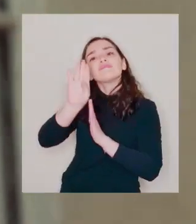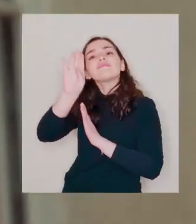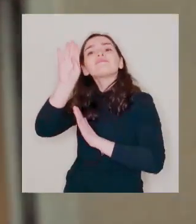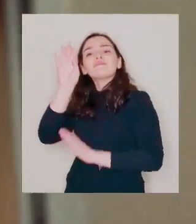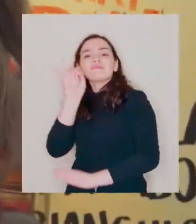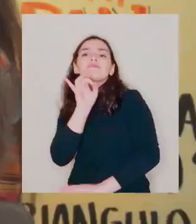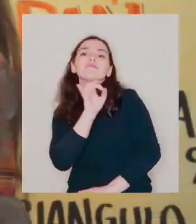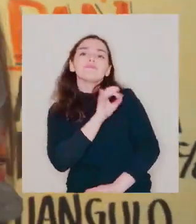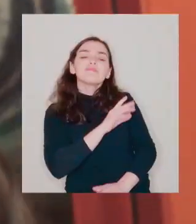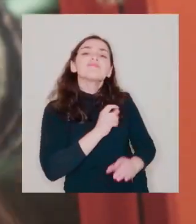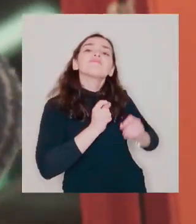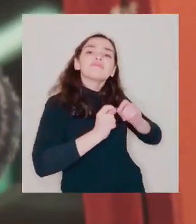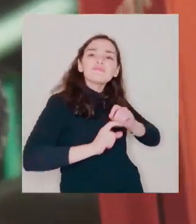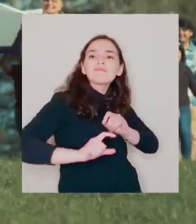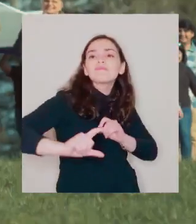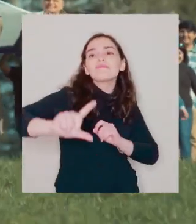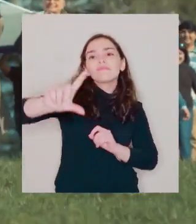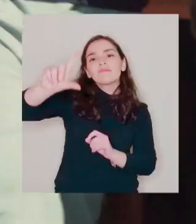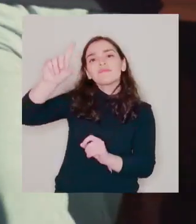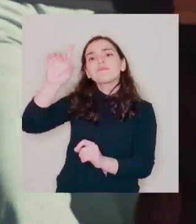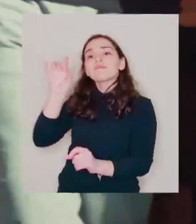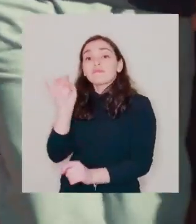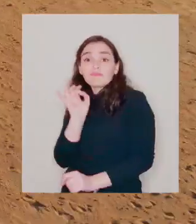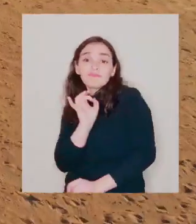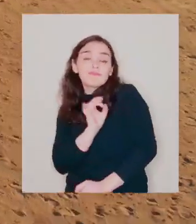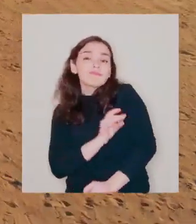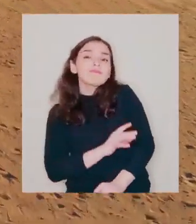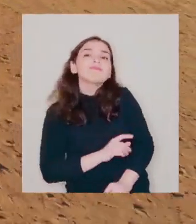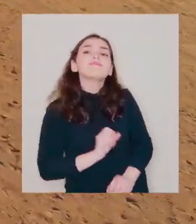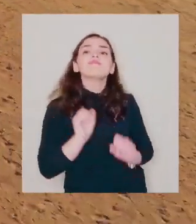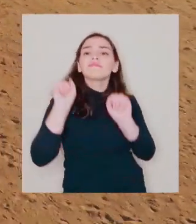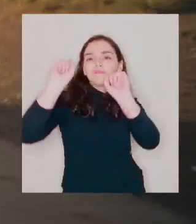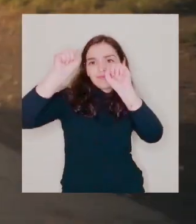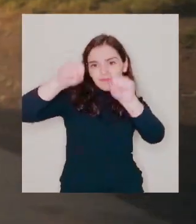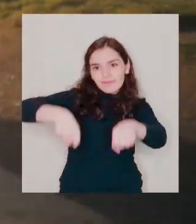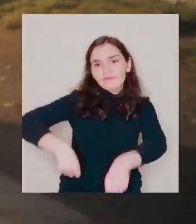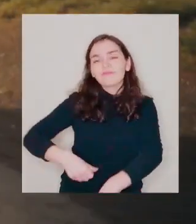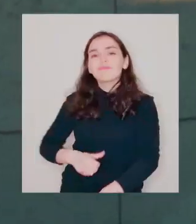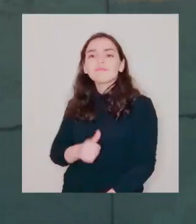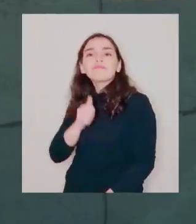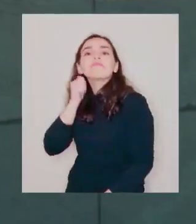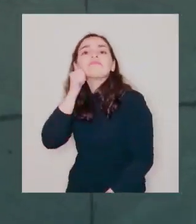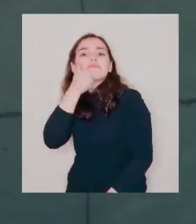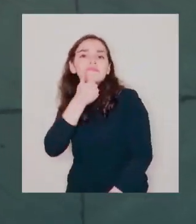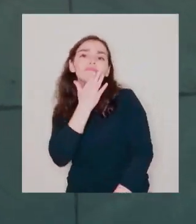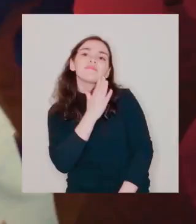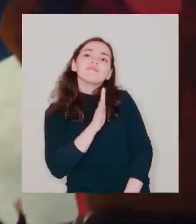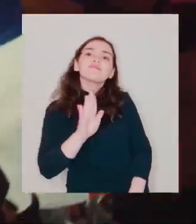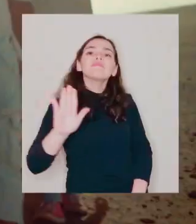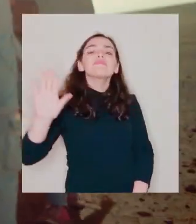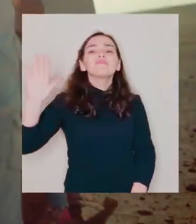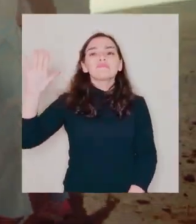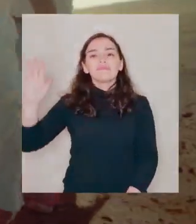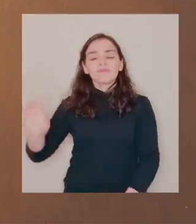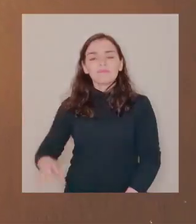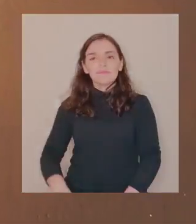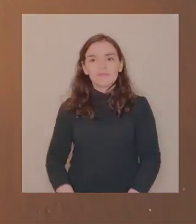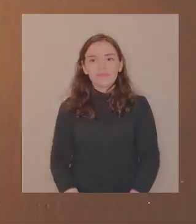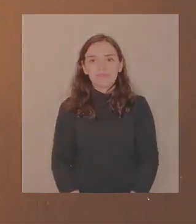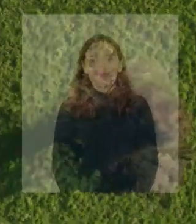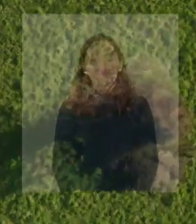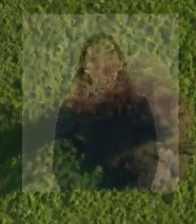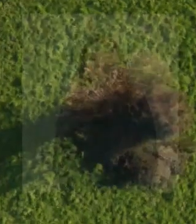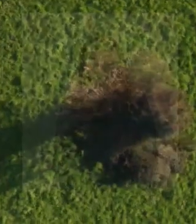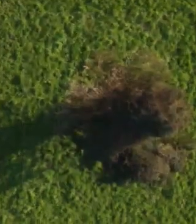Chile crece, Chile avanza, Chile mueva, un mañana